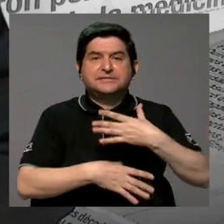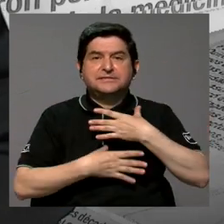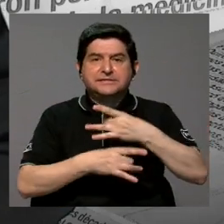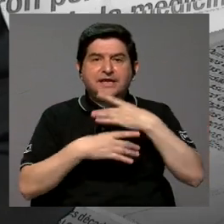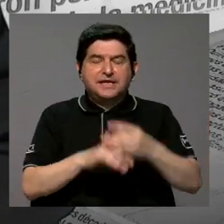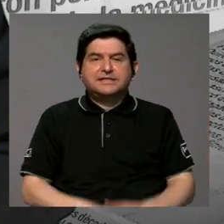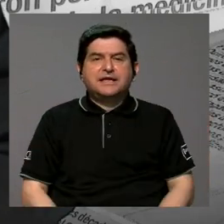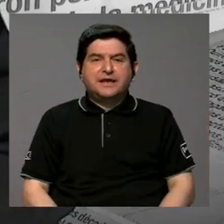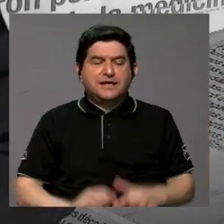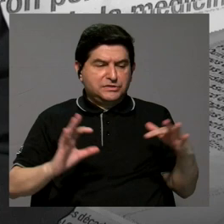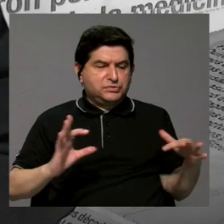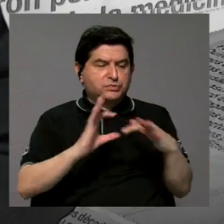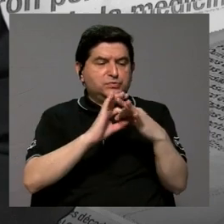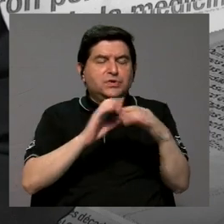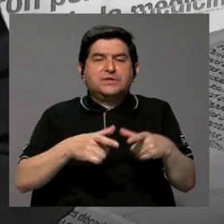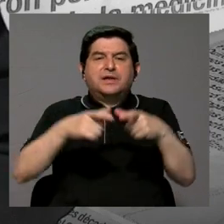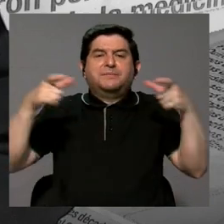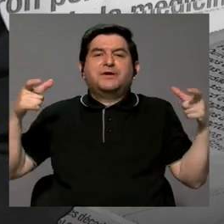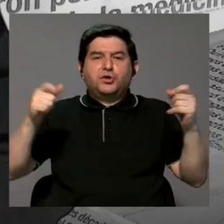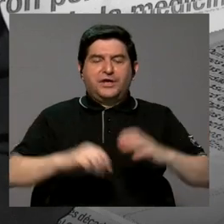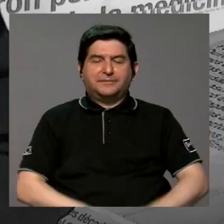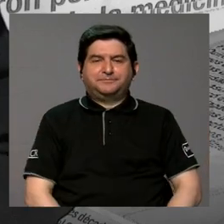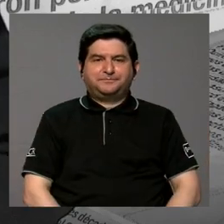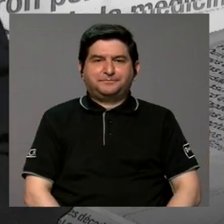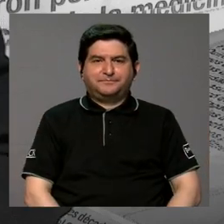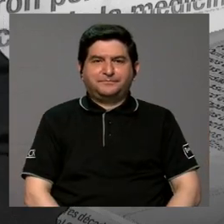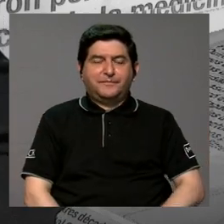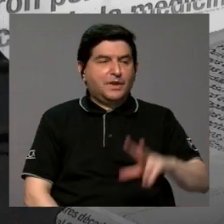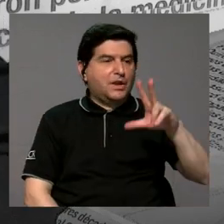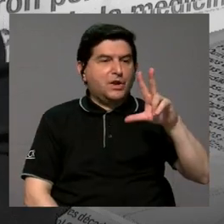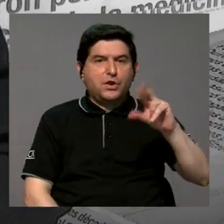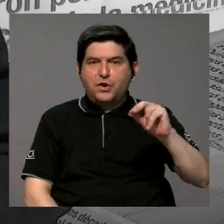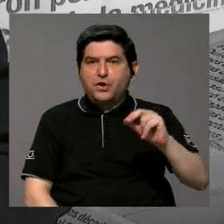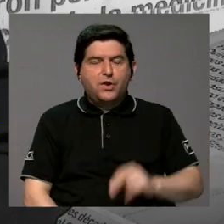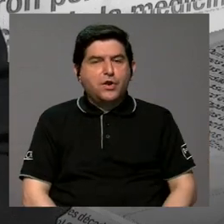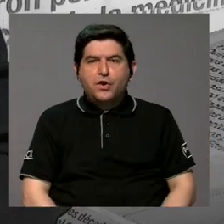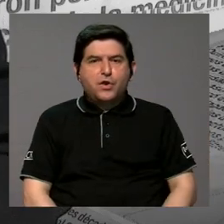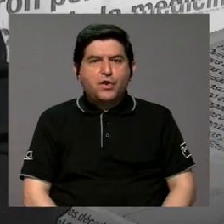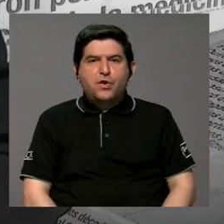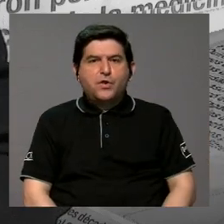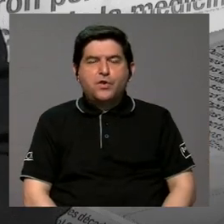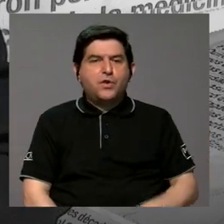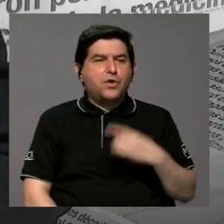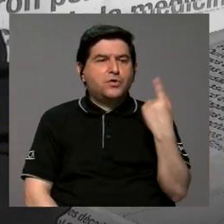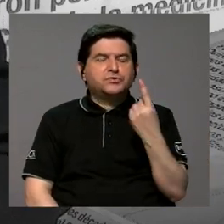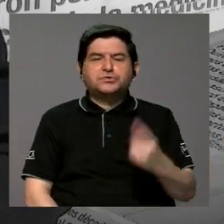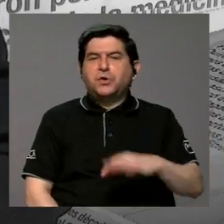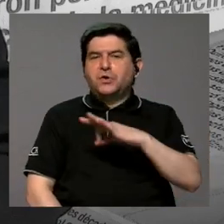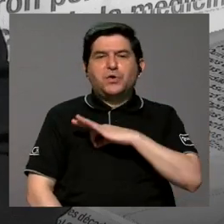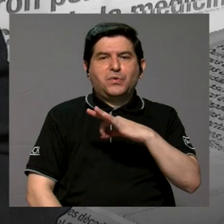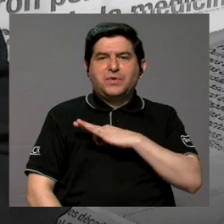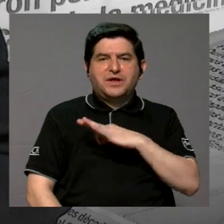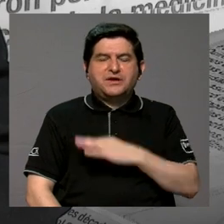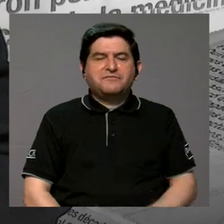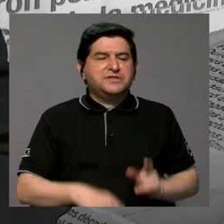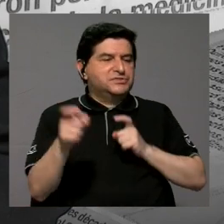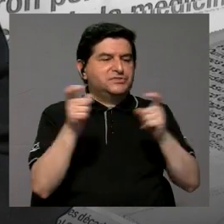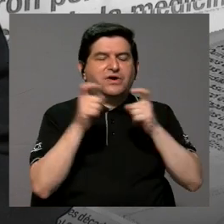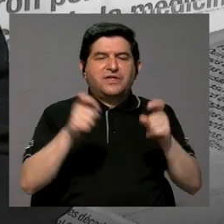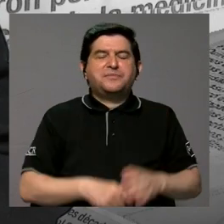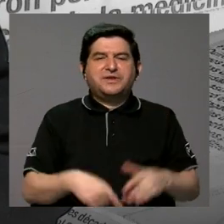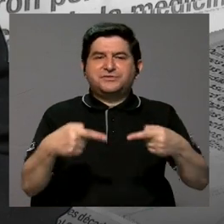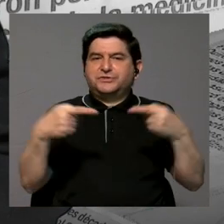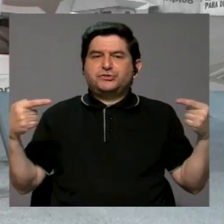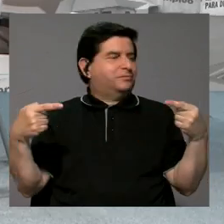interés coincidente de la mayoría, al cual no se puede anteponer la mera conveniencia de la administración.